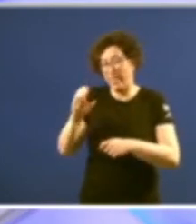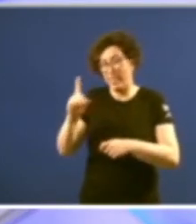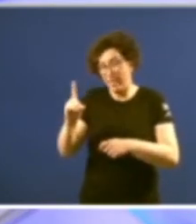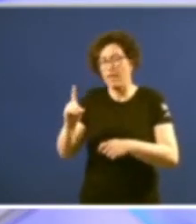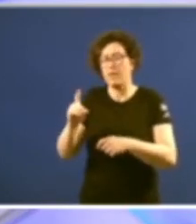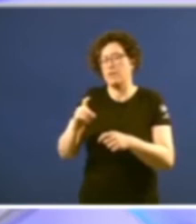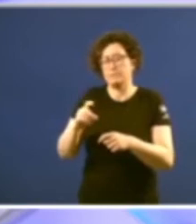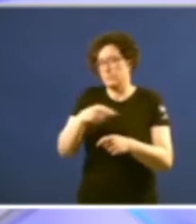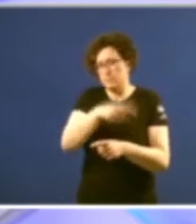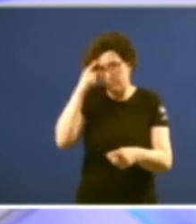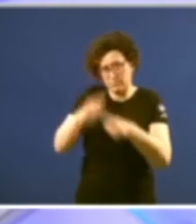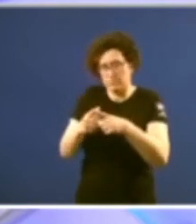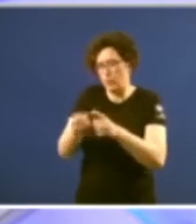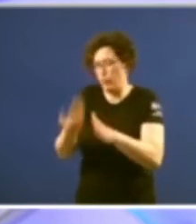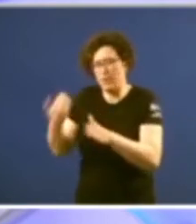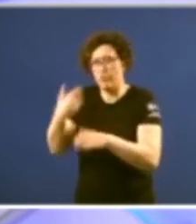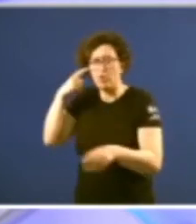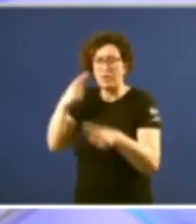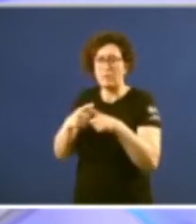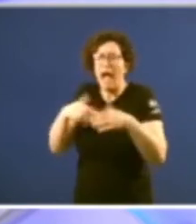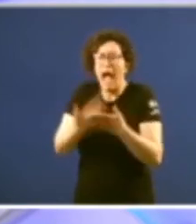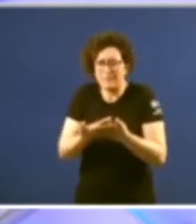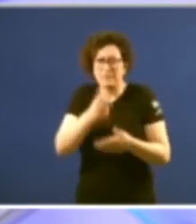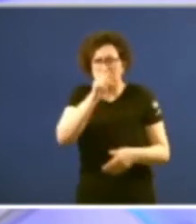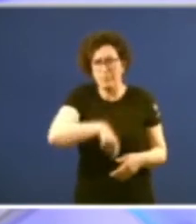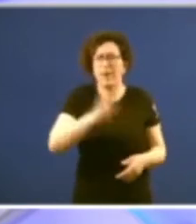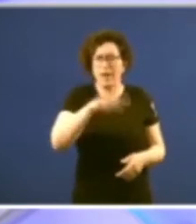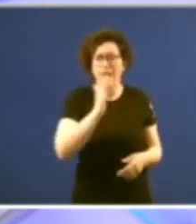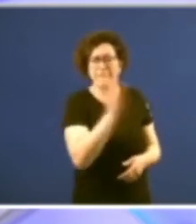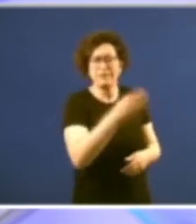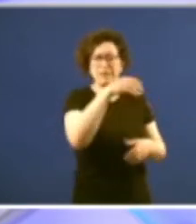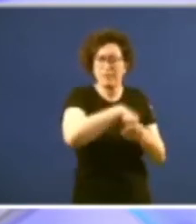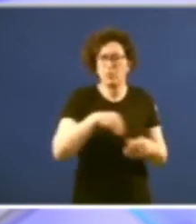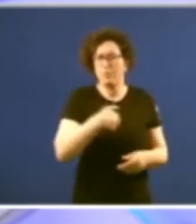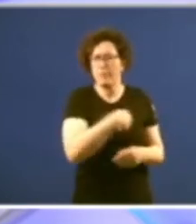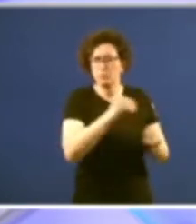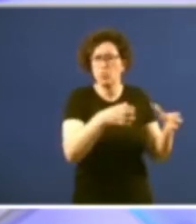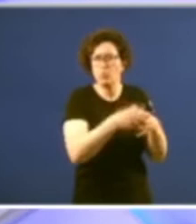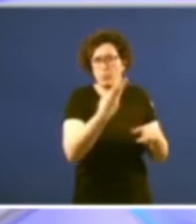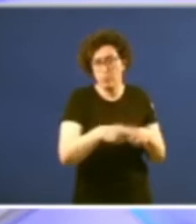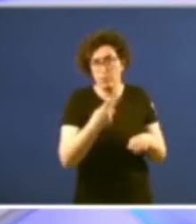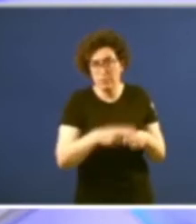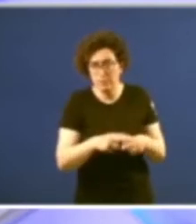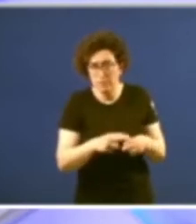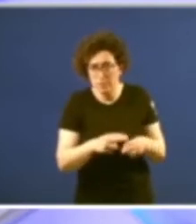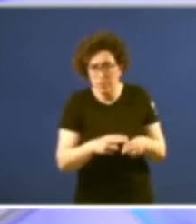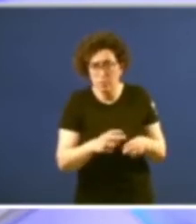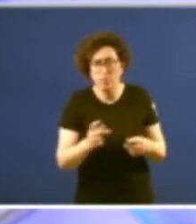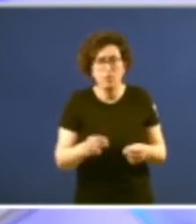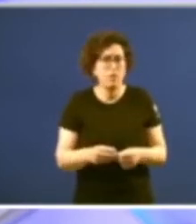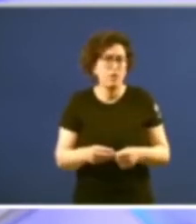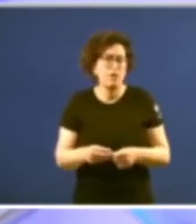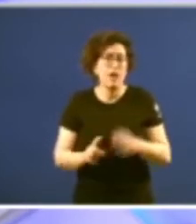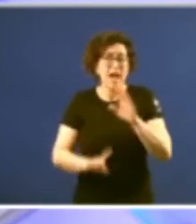do seu papel dentro do partido e a terceira chamada que hai aí